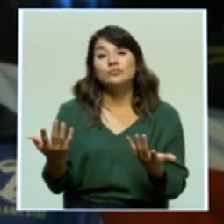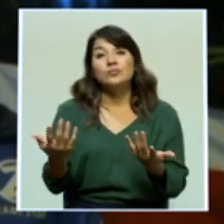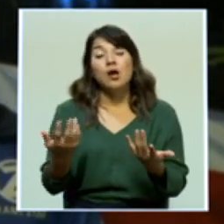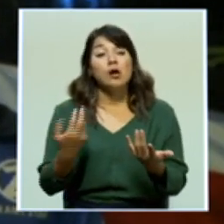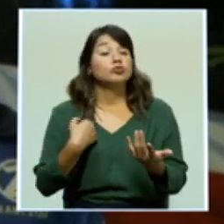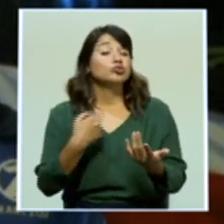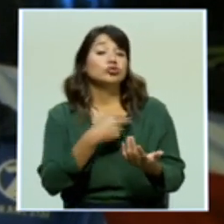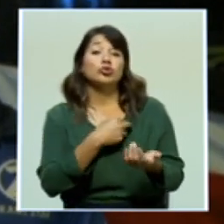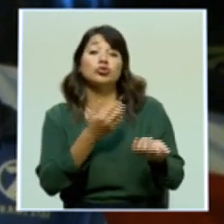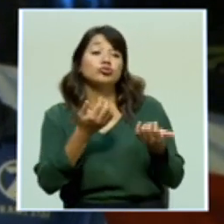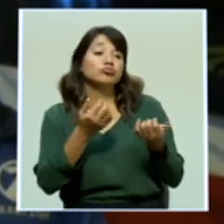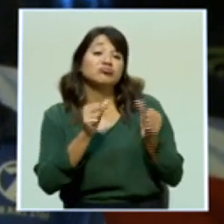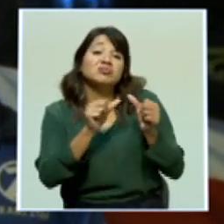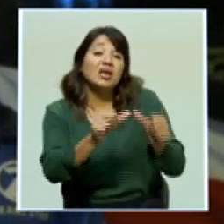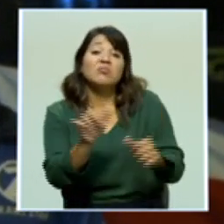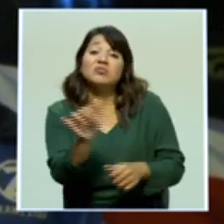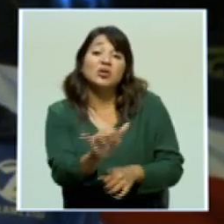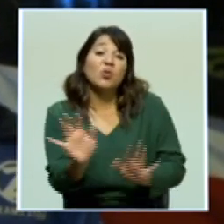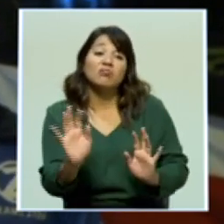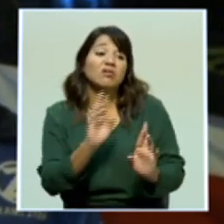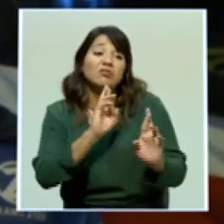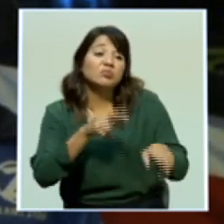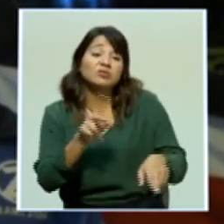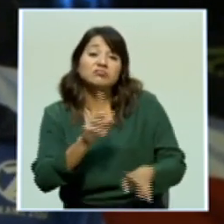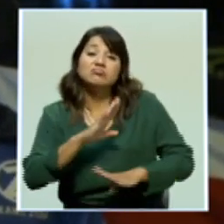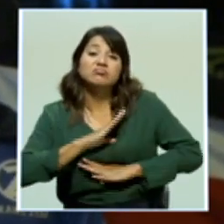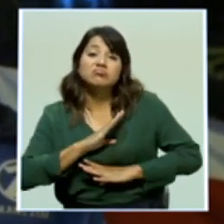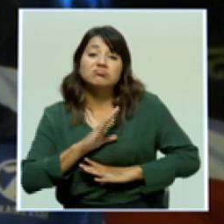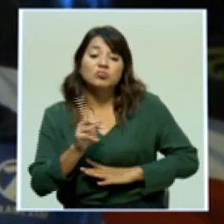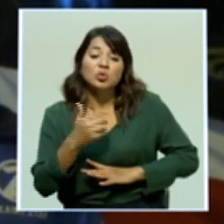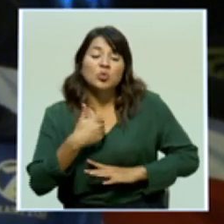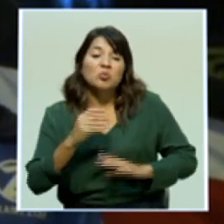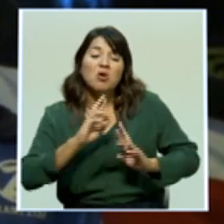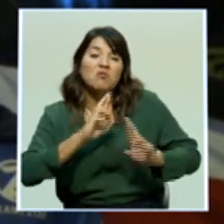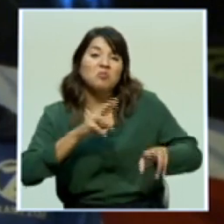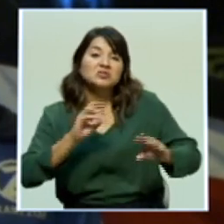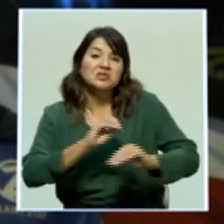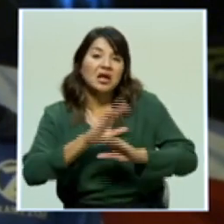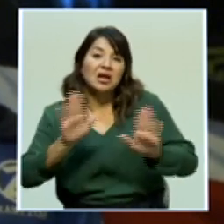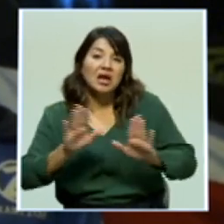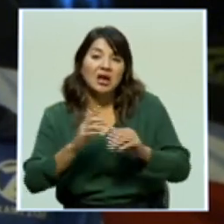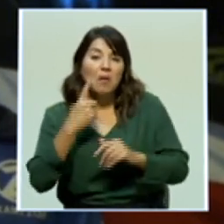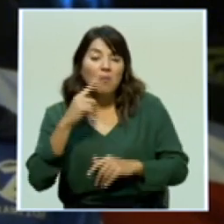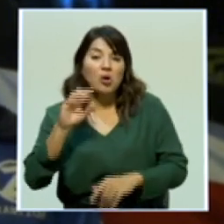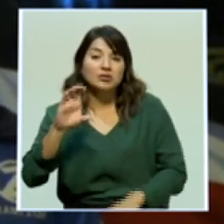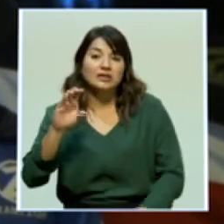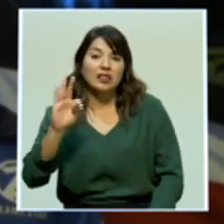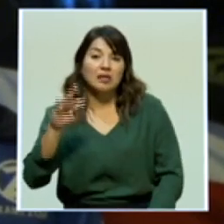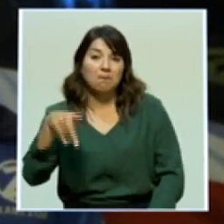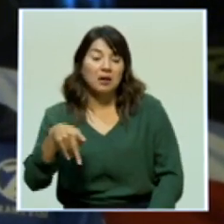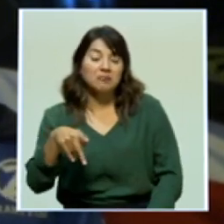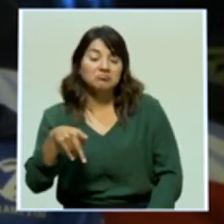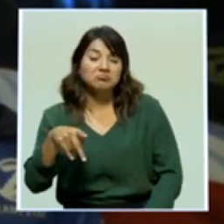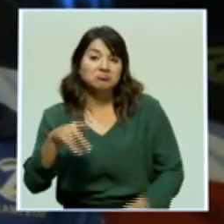seguimos siendo en las mismas, o estamos en las mismas, no tenemos una respuesta concreta del CTP y